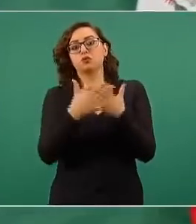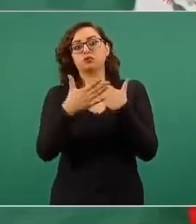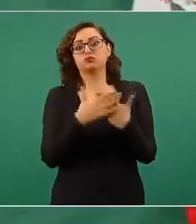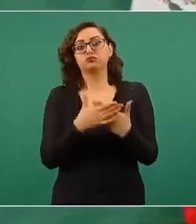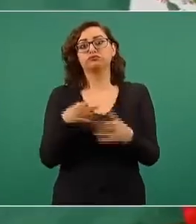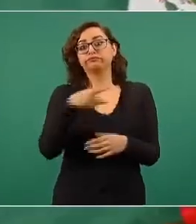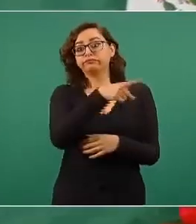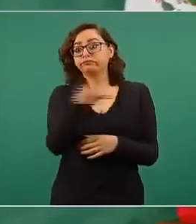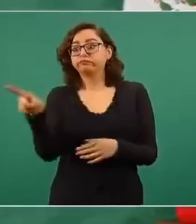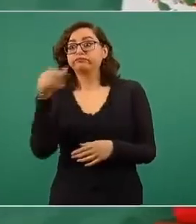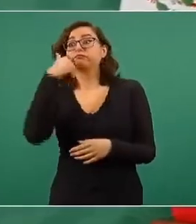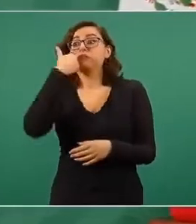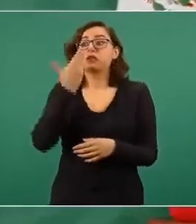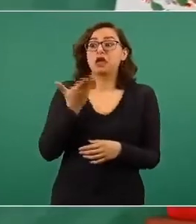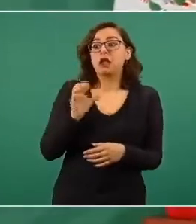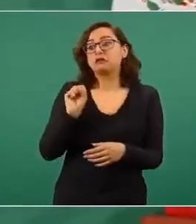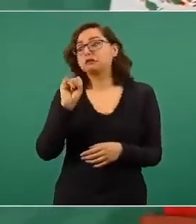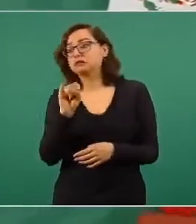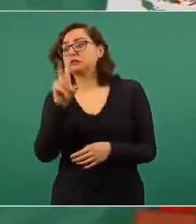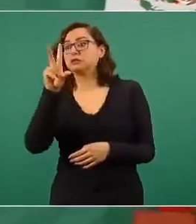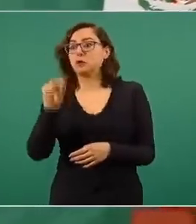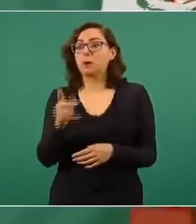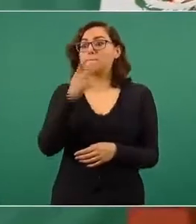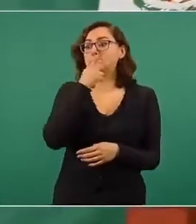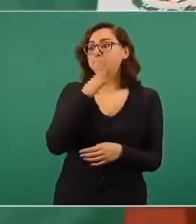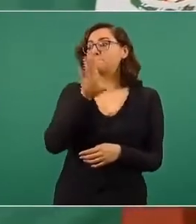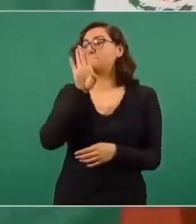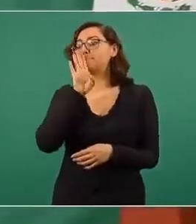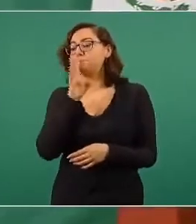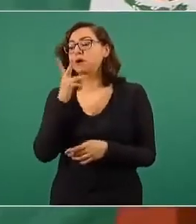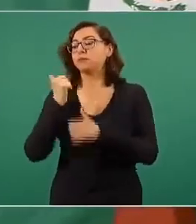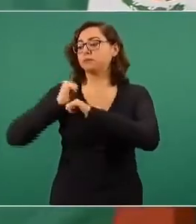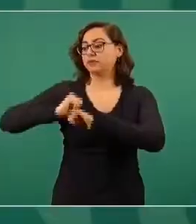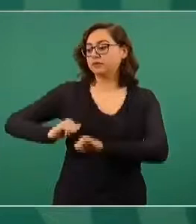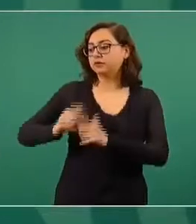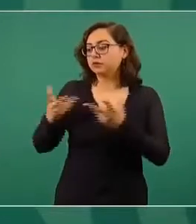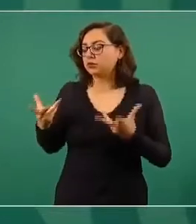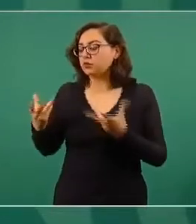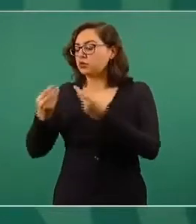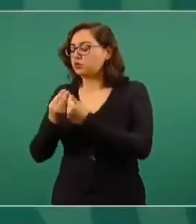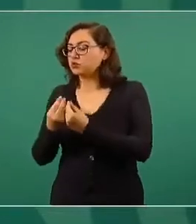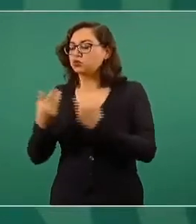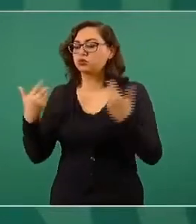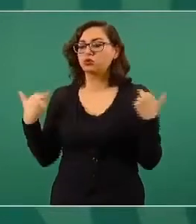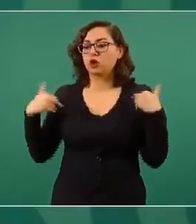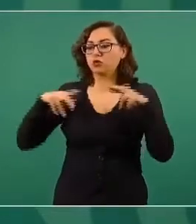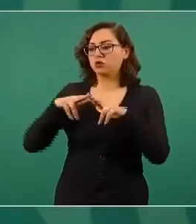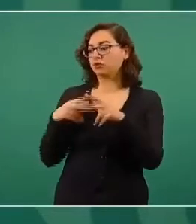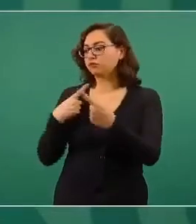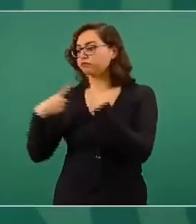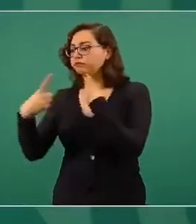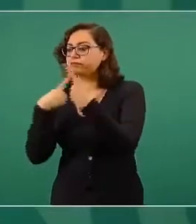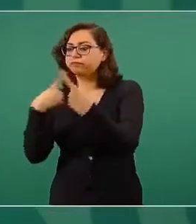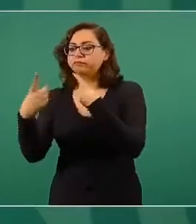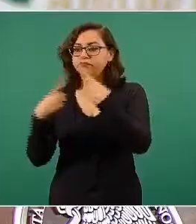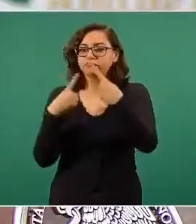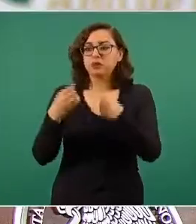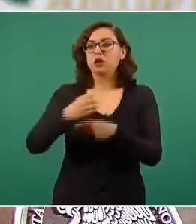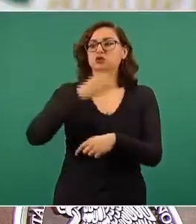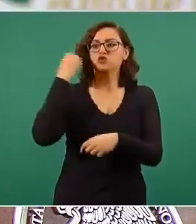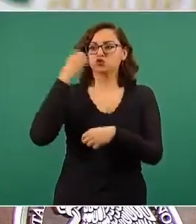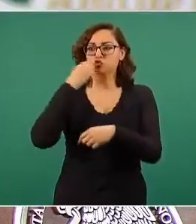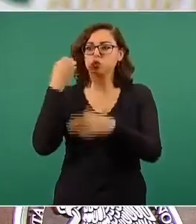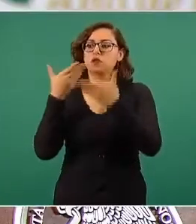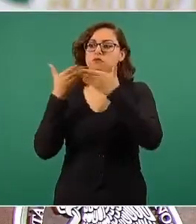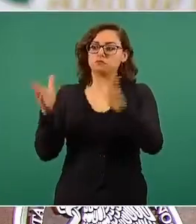mediante un acuerdo de padres de familia, de autoridades, de maestras, de maestros, se regrese a las